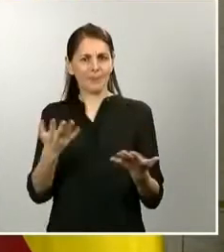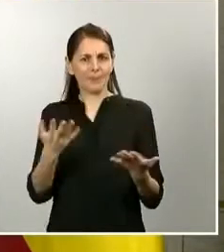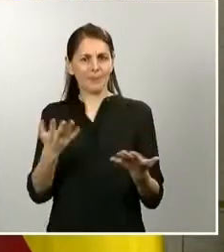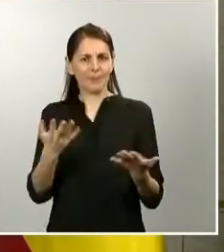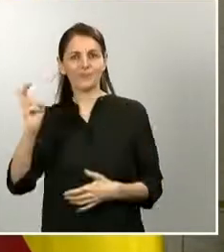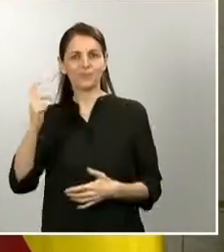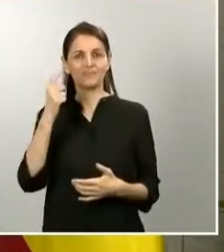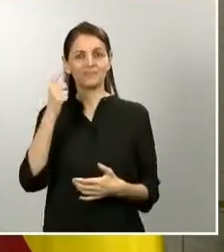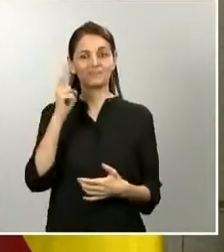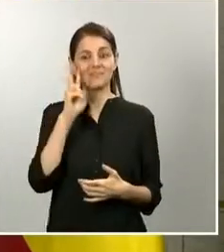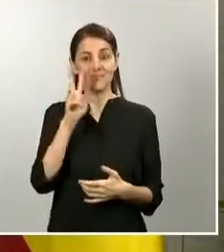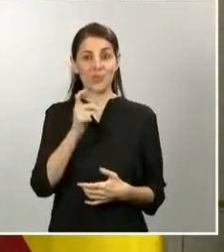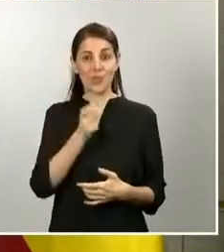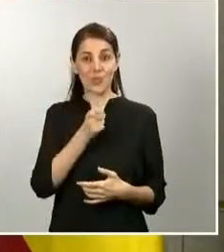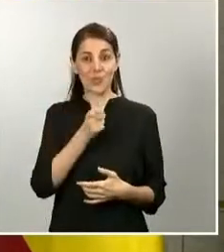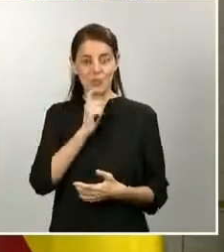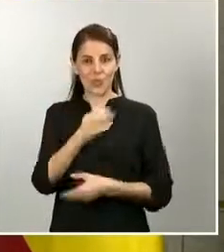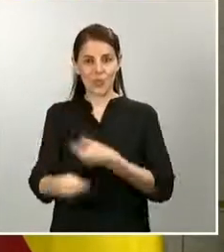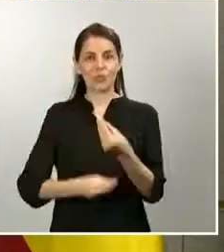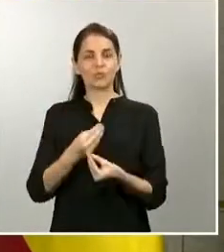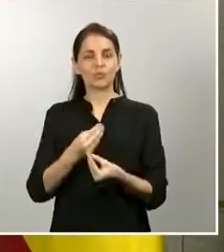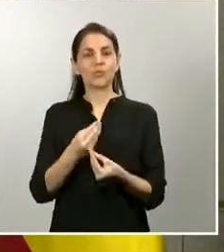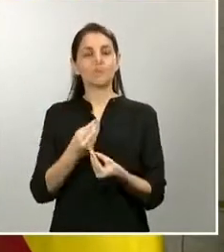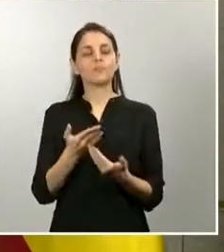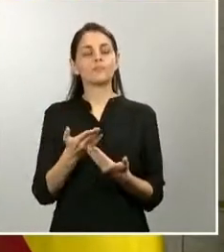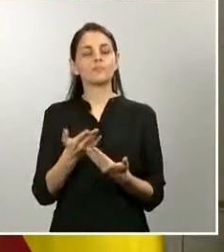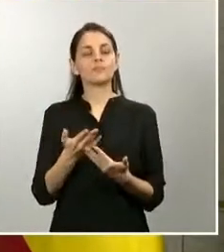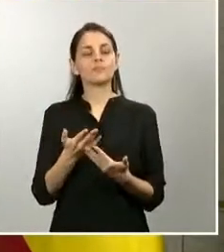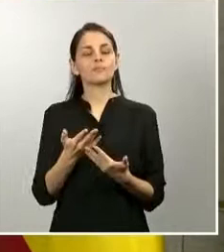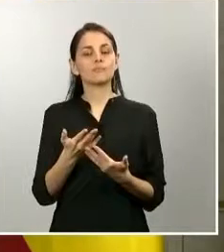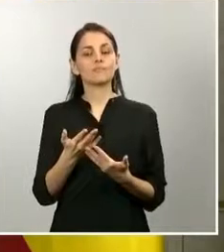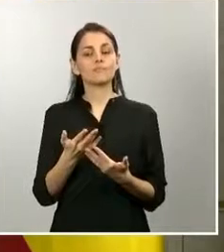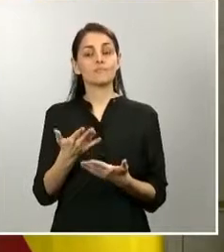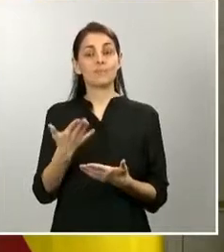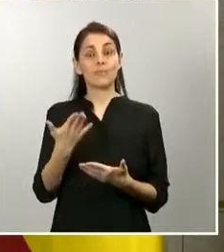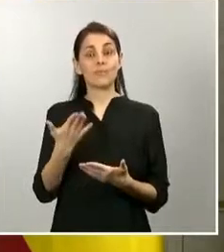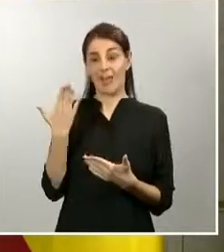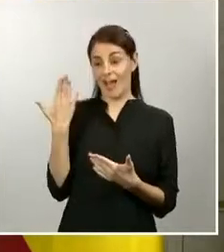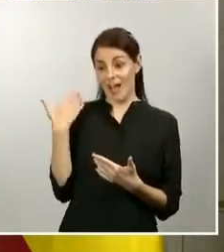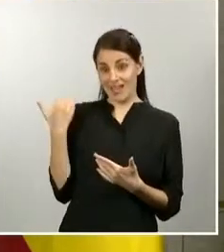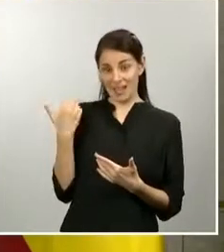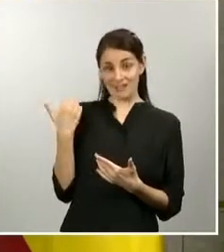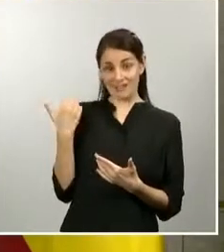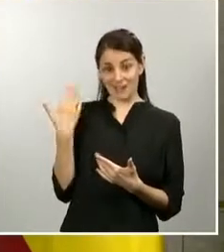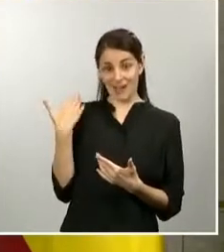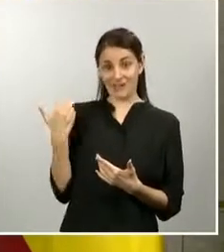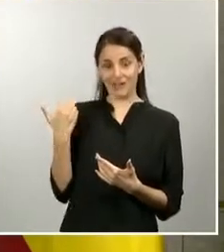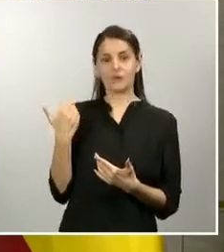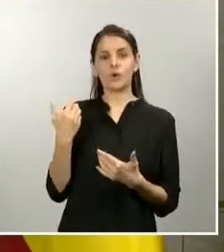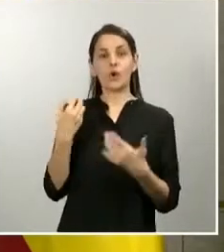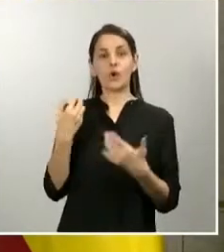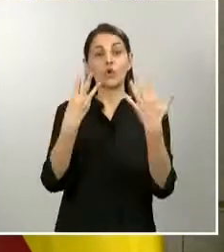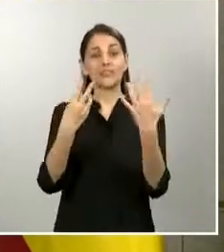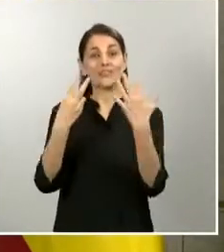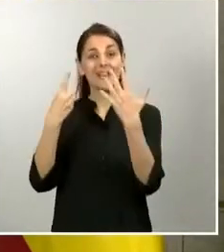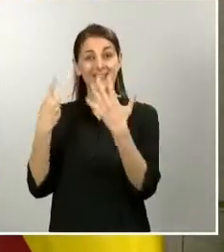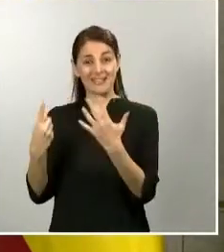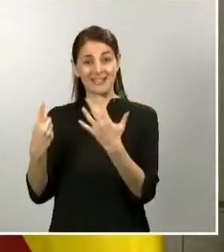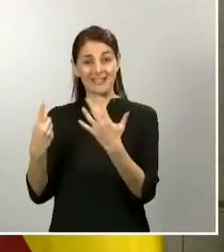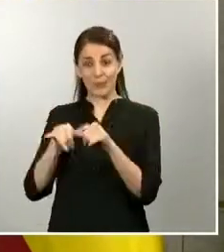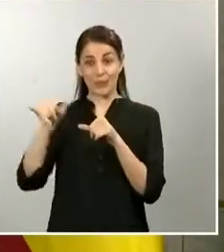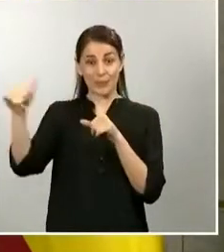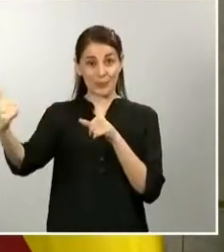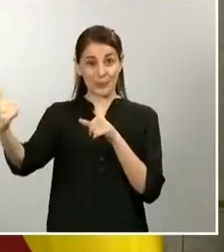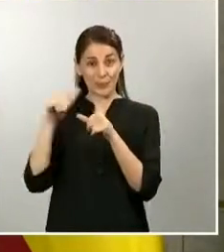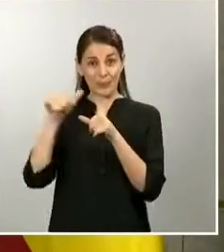están teniendo lugar, de las de ayer, 86 fueron de conexión entre la